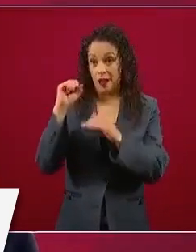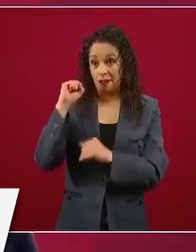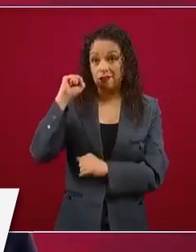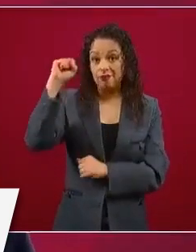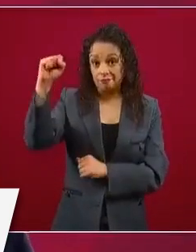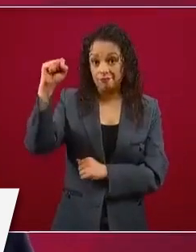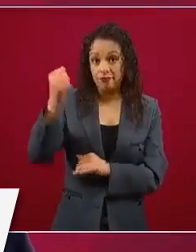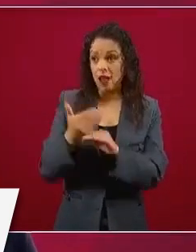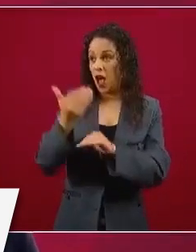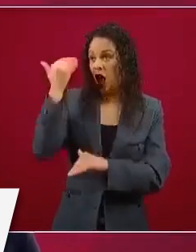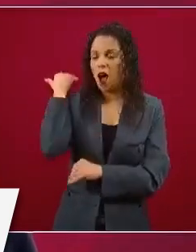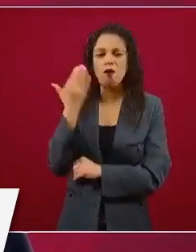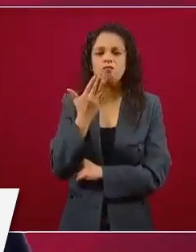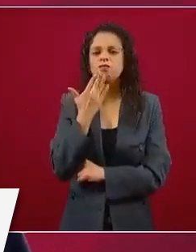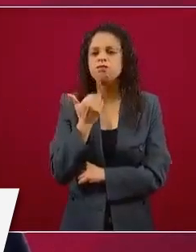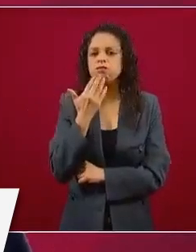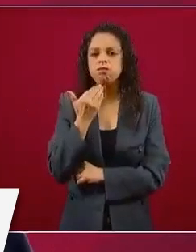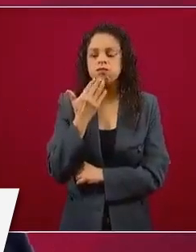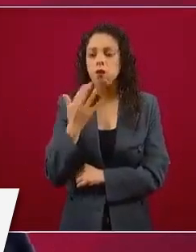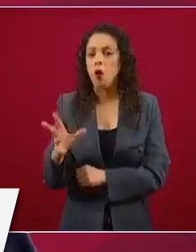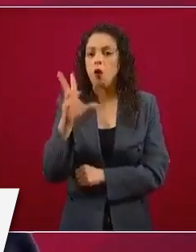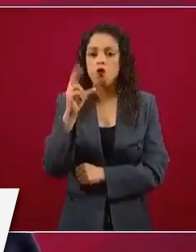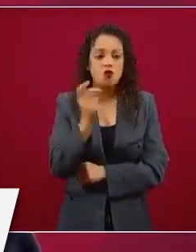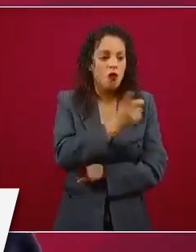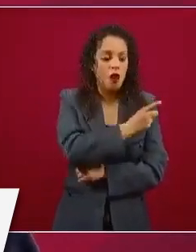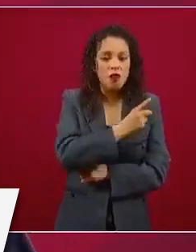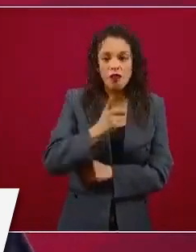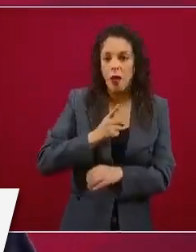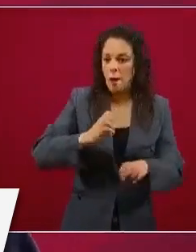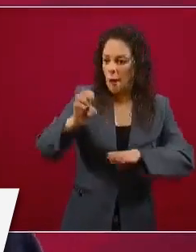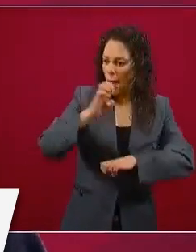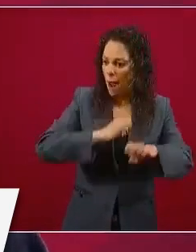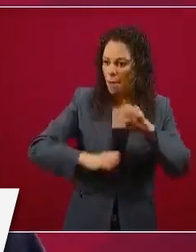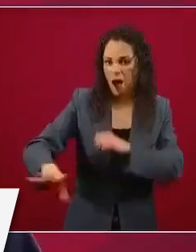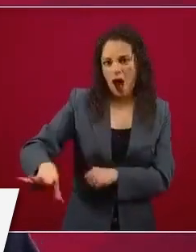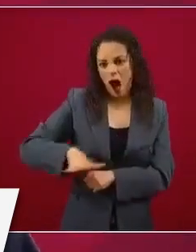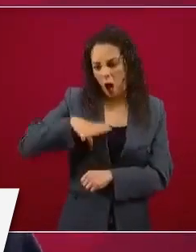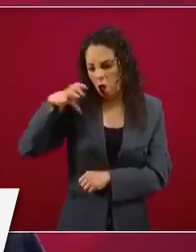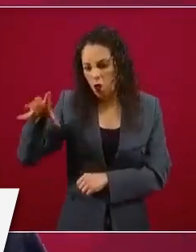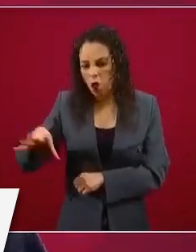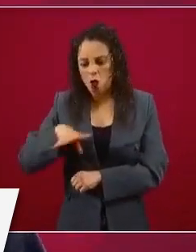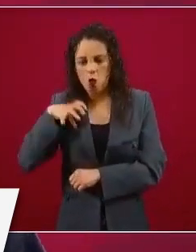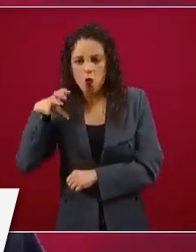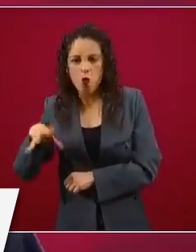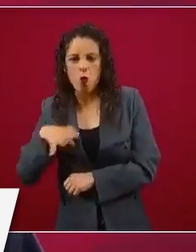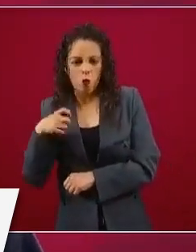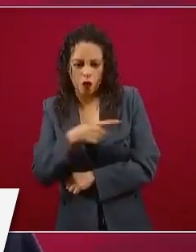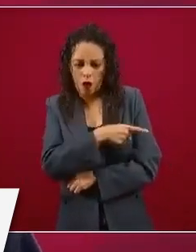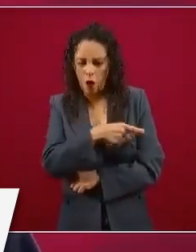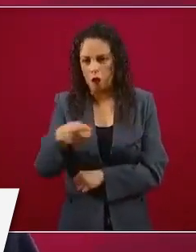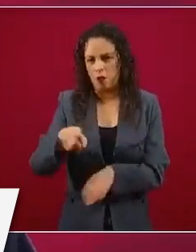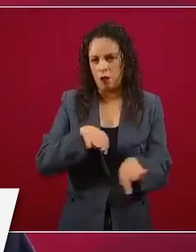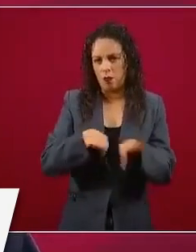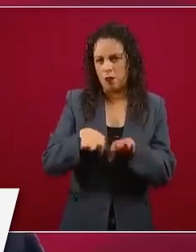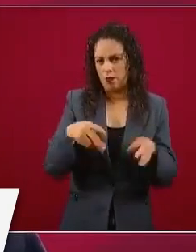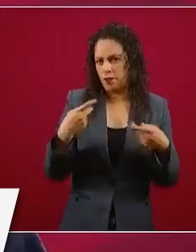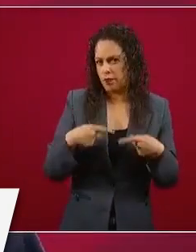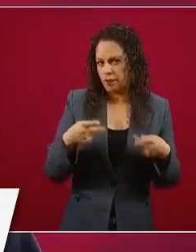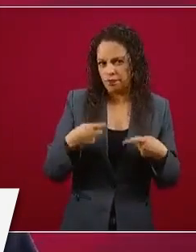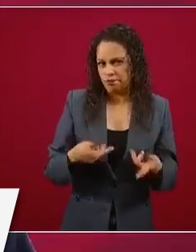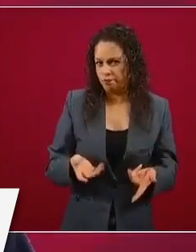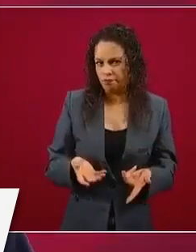abusos de empresas contra trabajadores, porque